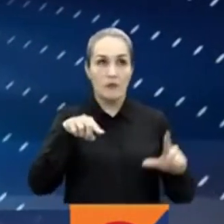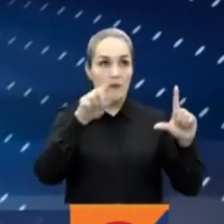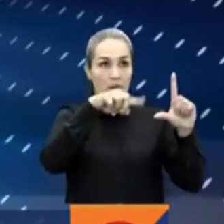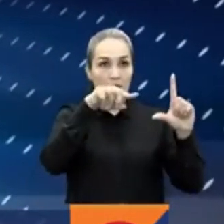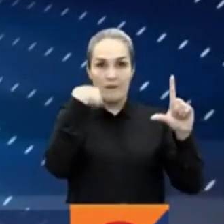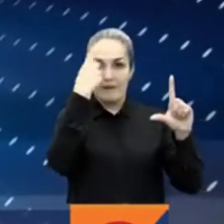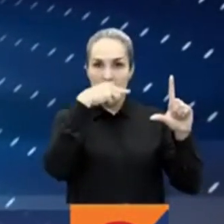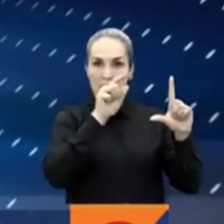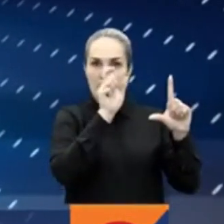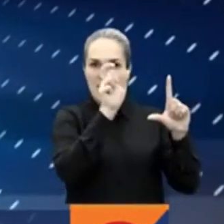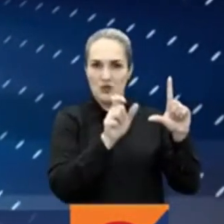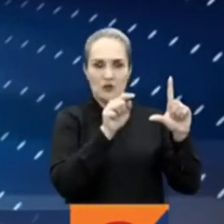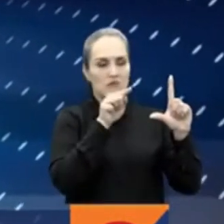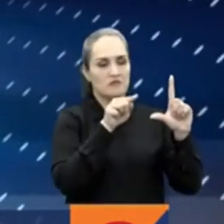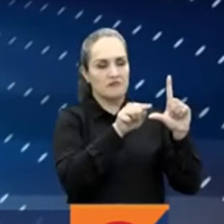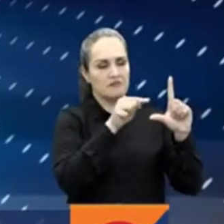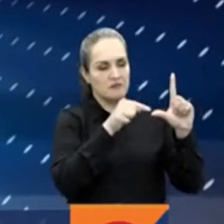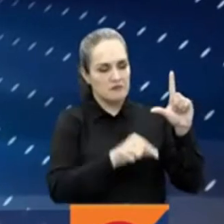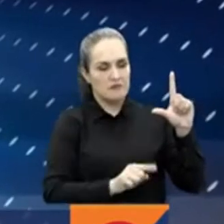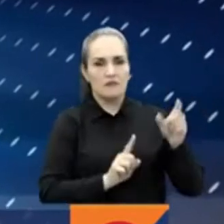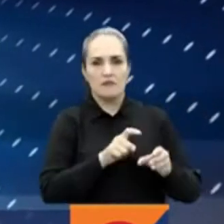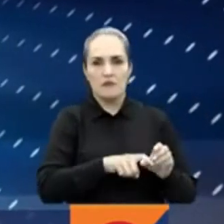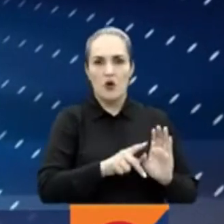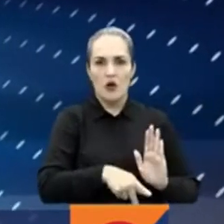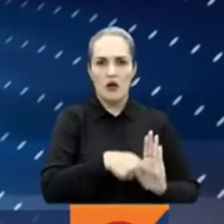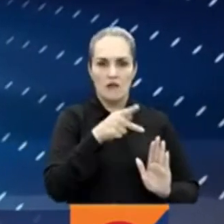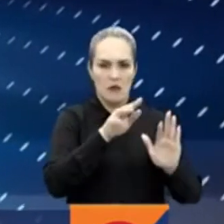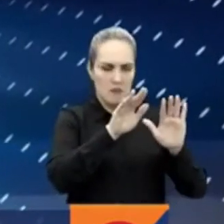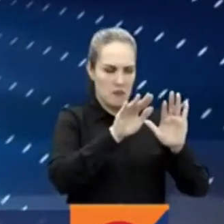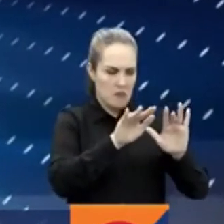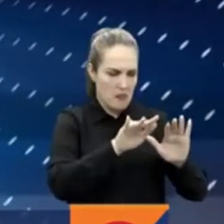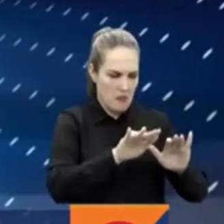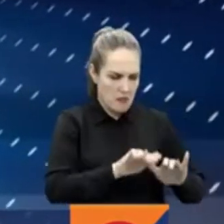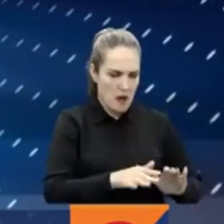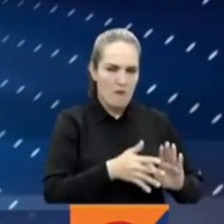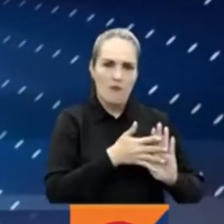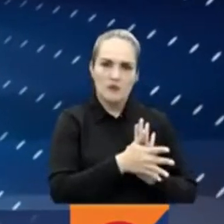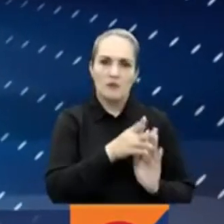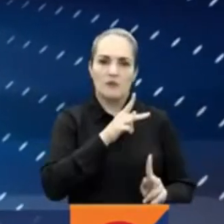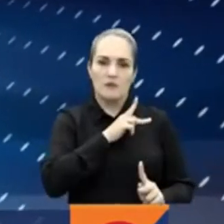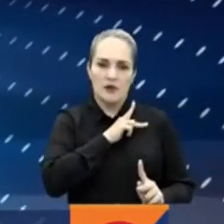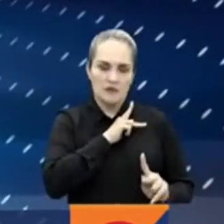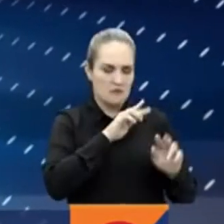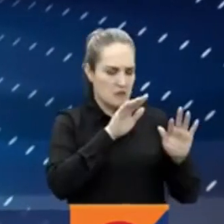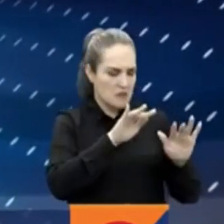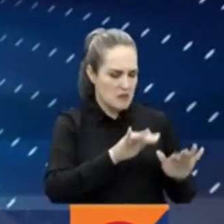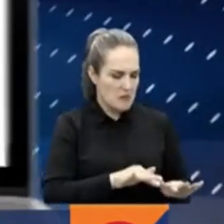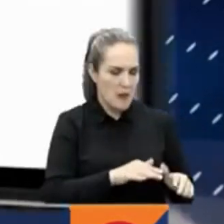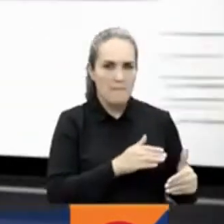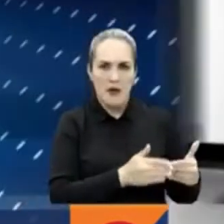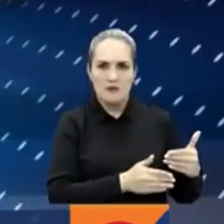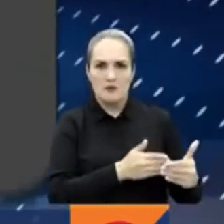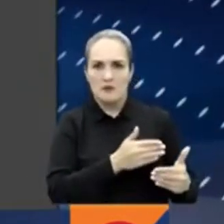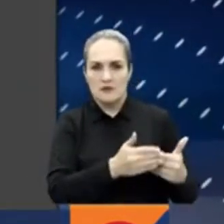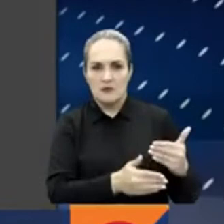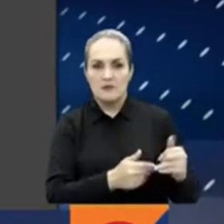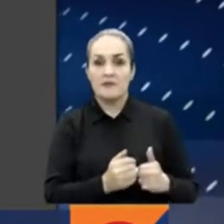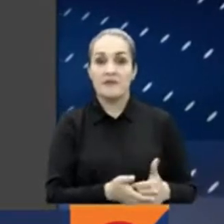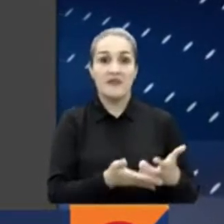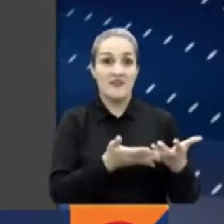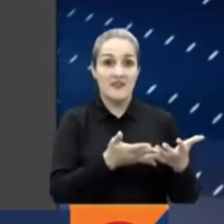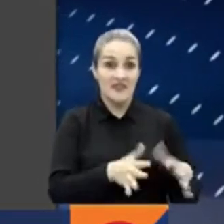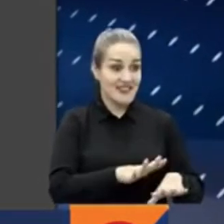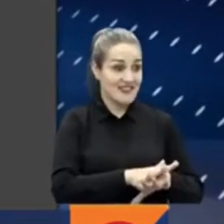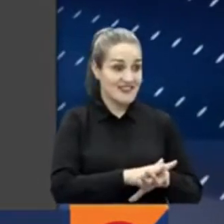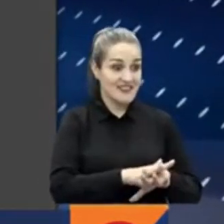seleccione Inscriba su hoja de vida, donde tendrá que diligenciar sus datos personales y seguir el paso a paso. Cuando finalice,